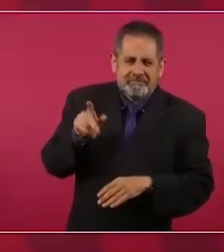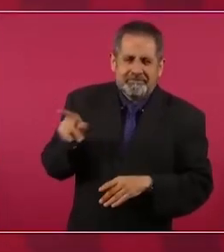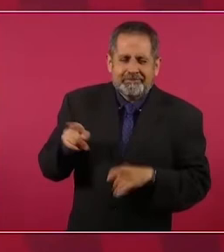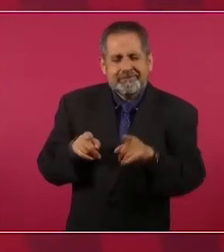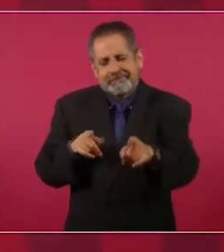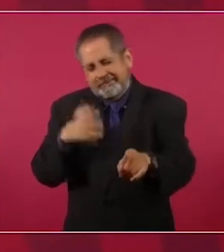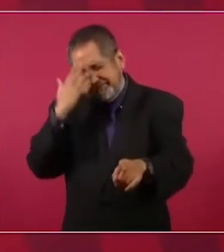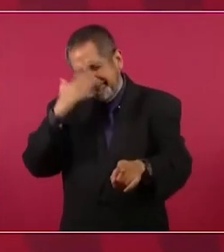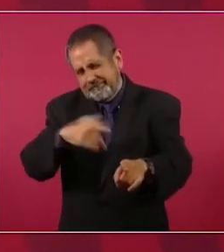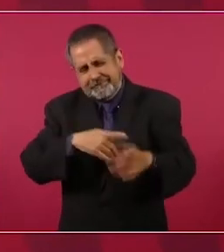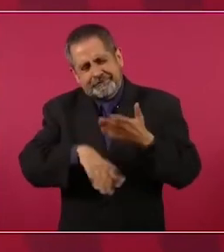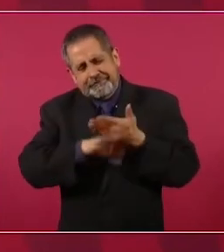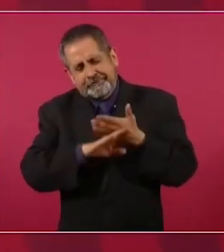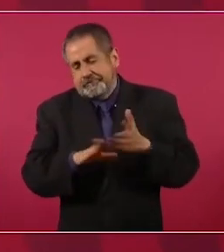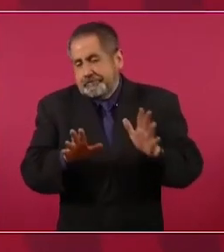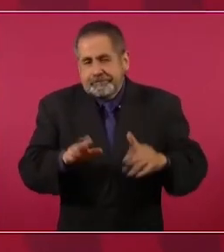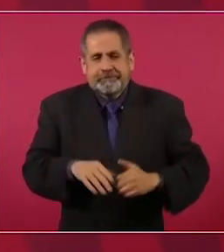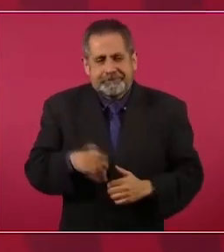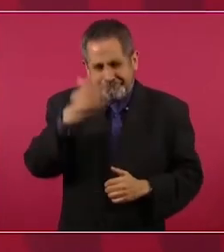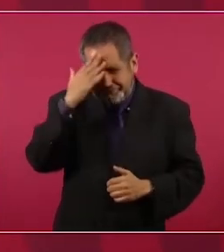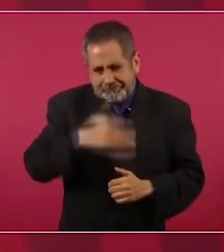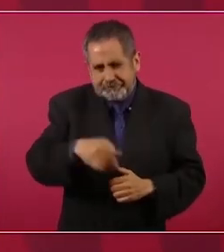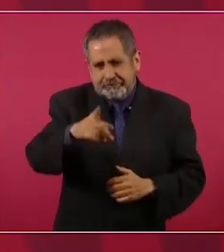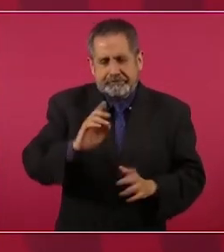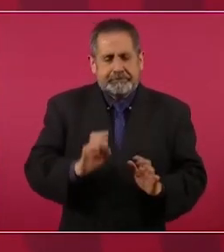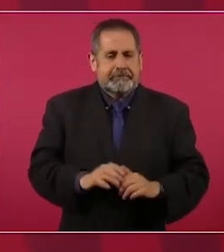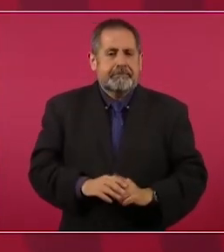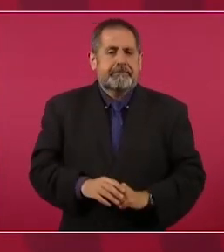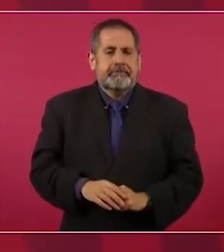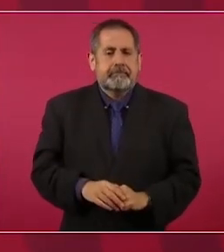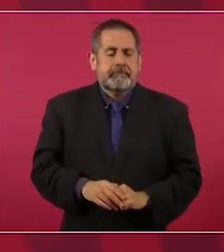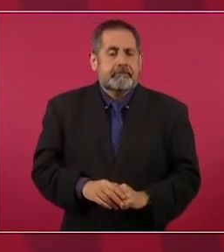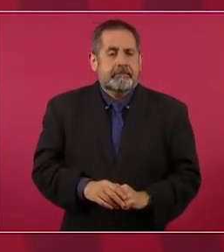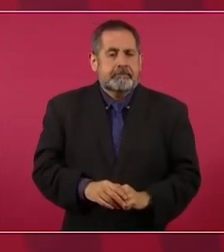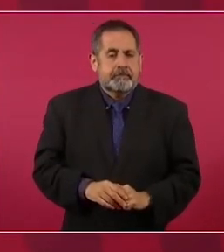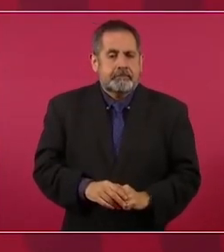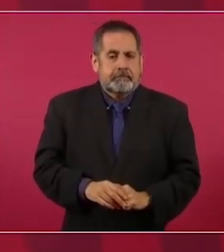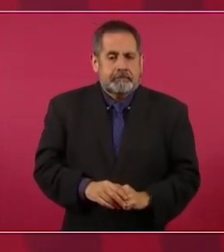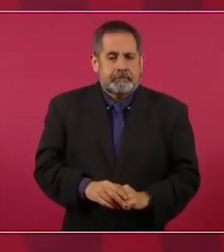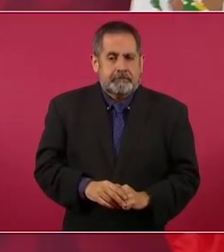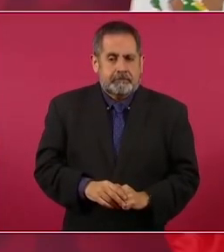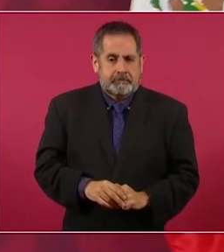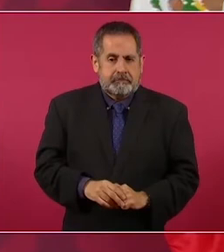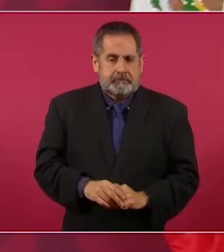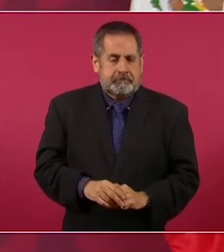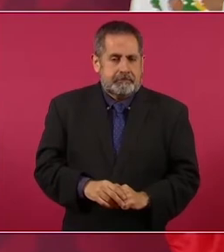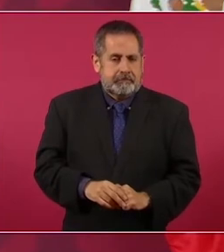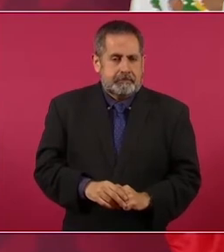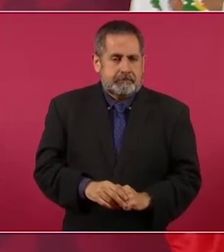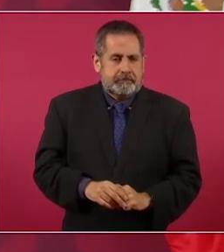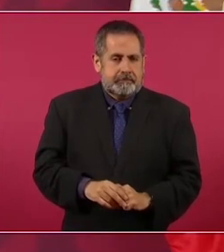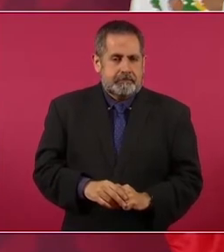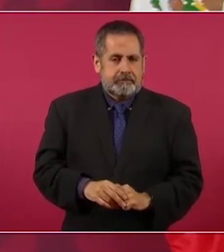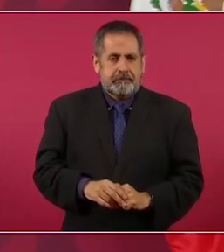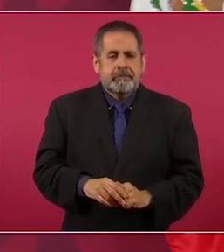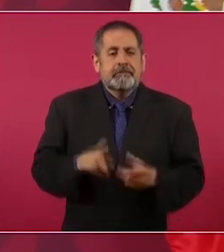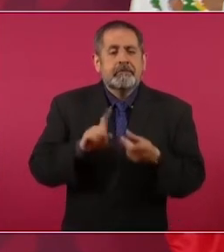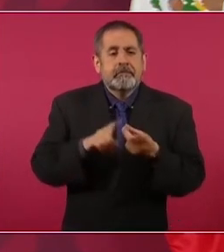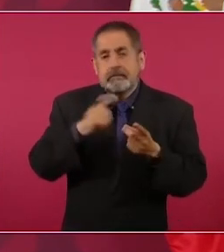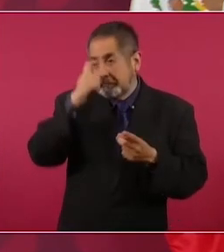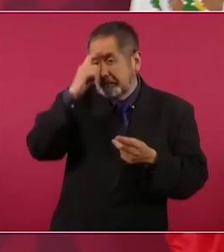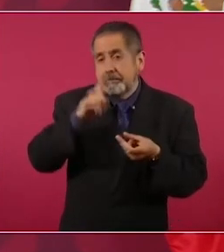de dónde viene.